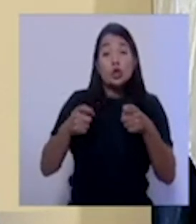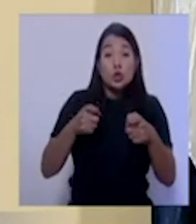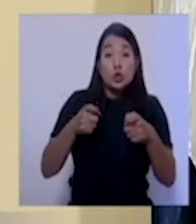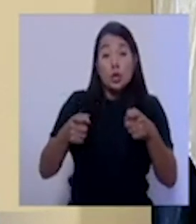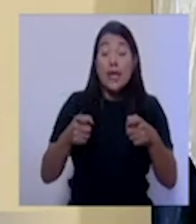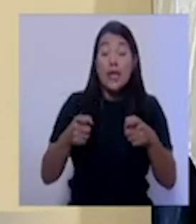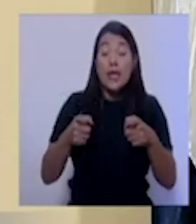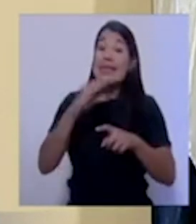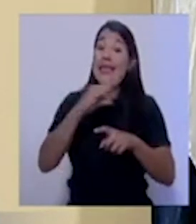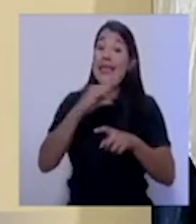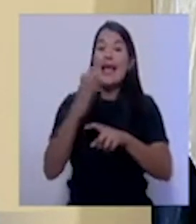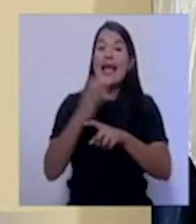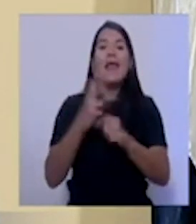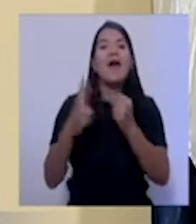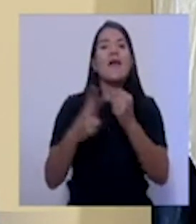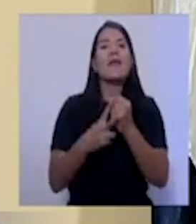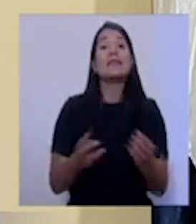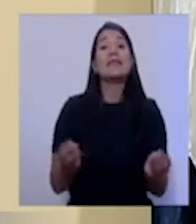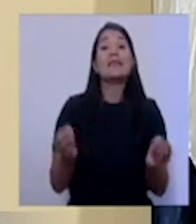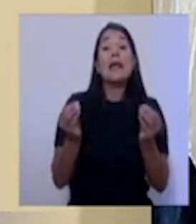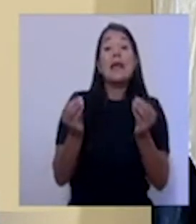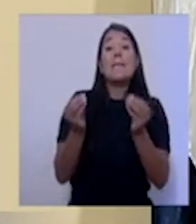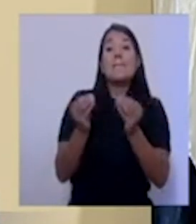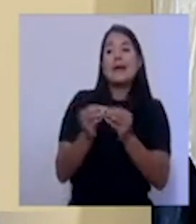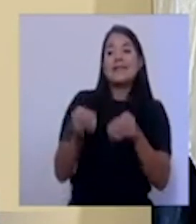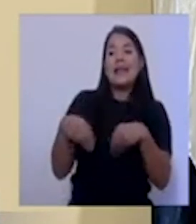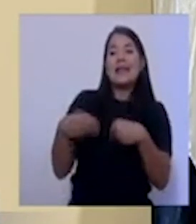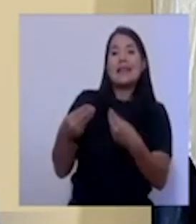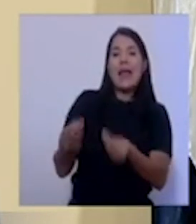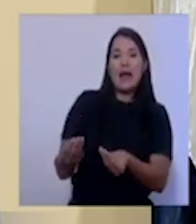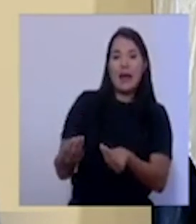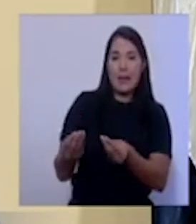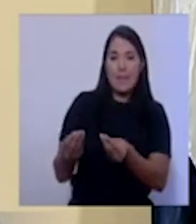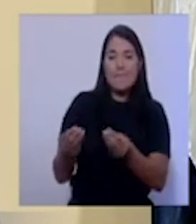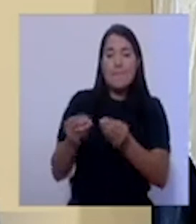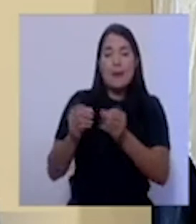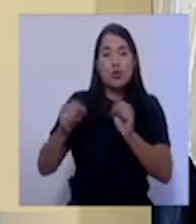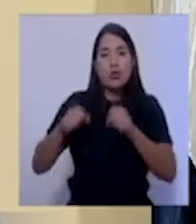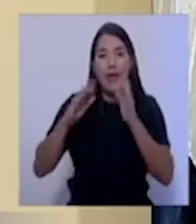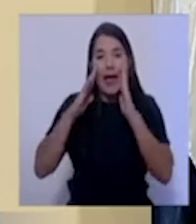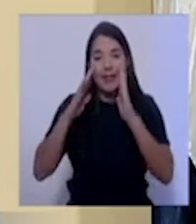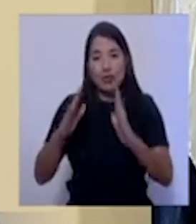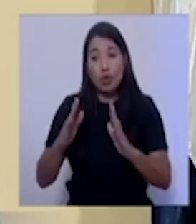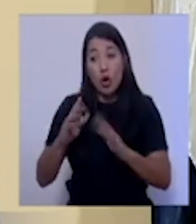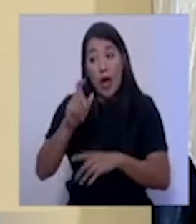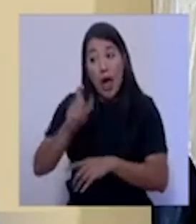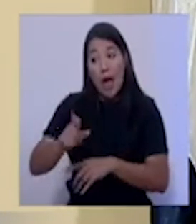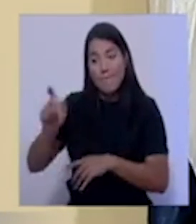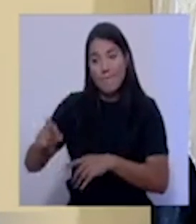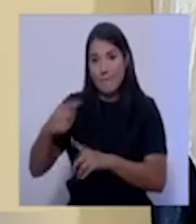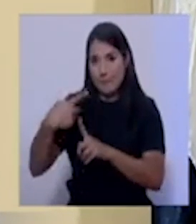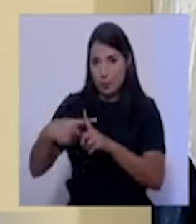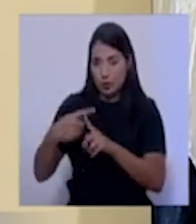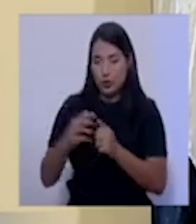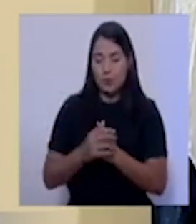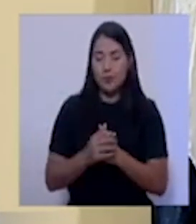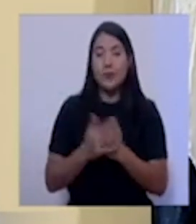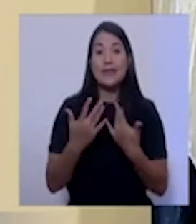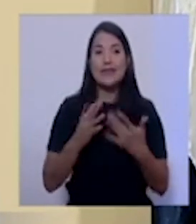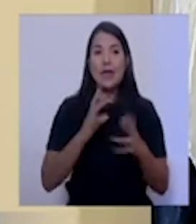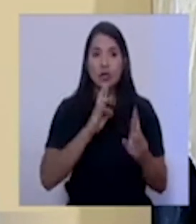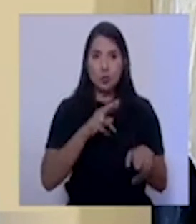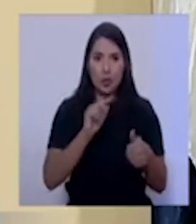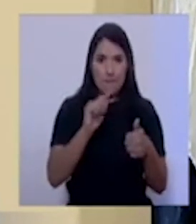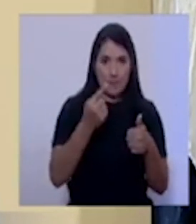cada día más a los pacientes que son positivos. Ahí le respondí la primera y parte de la segunda, los